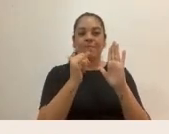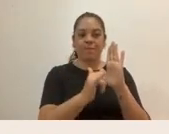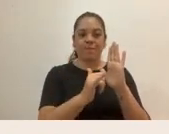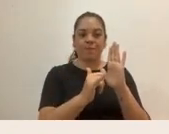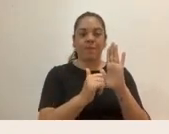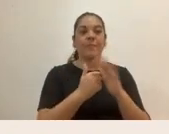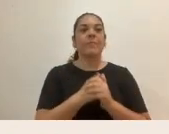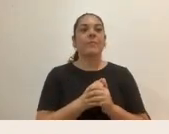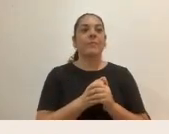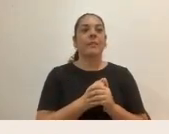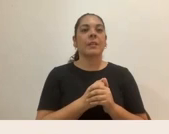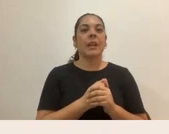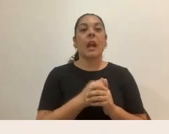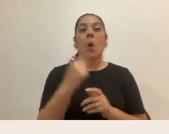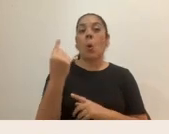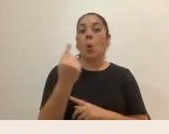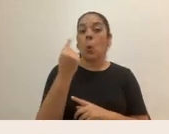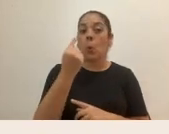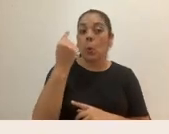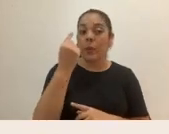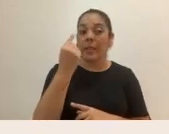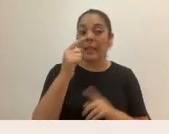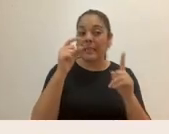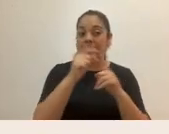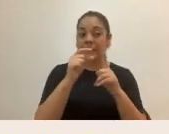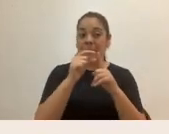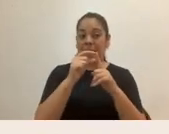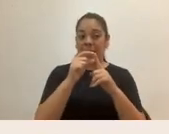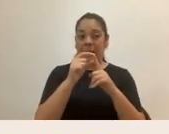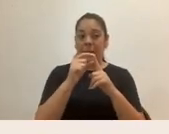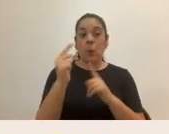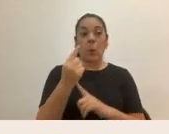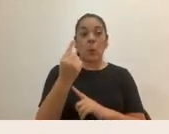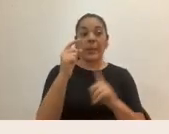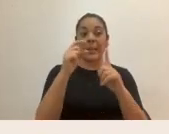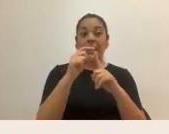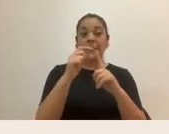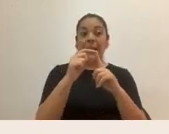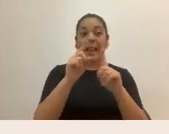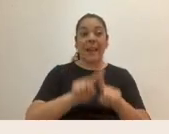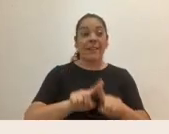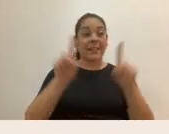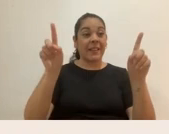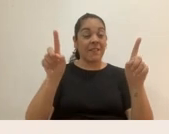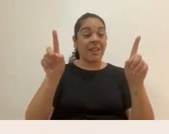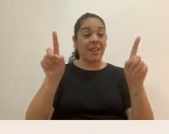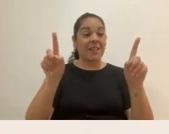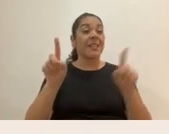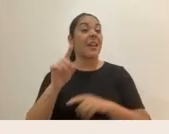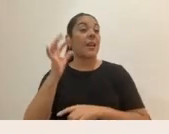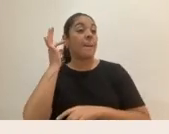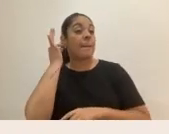Las únicas, únicas palabras que se diferencian entre hombres y mujeres,